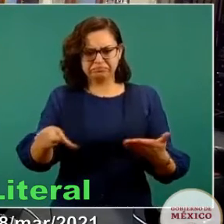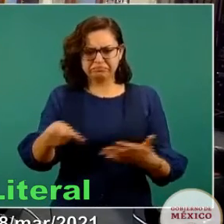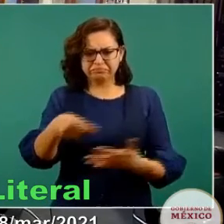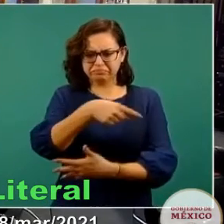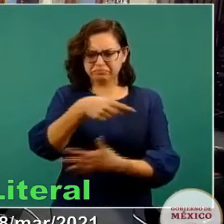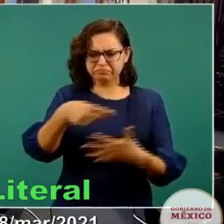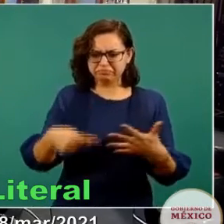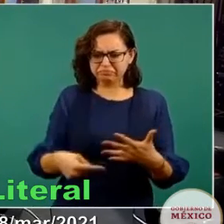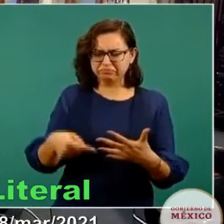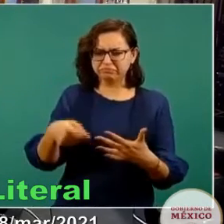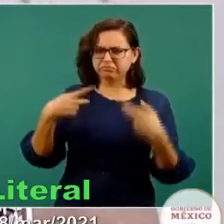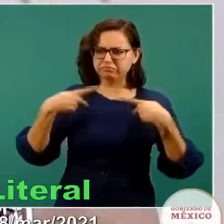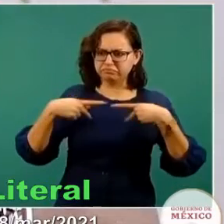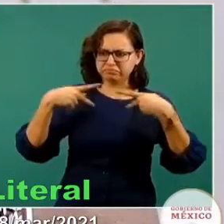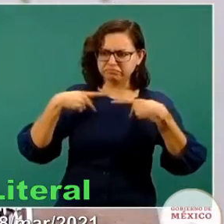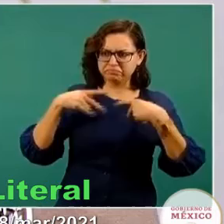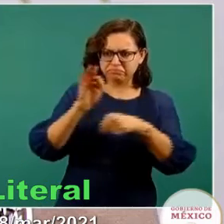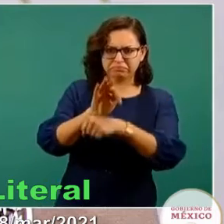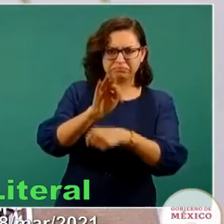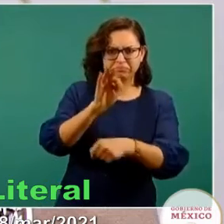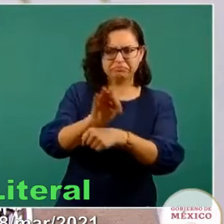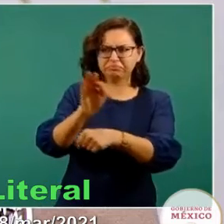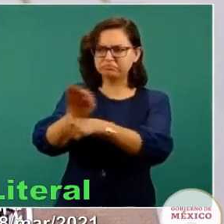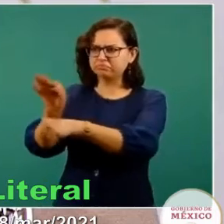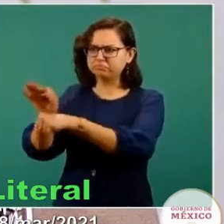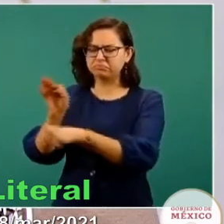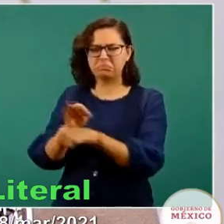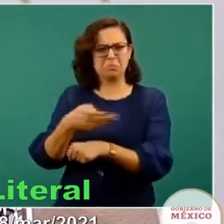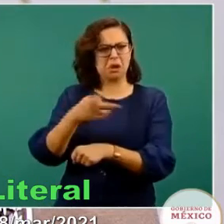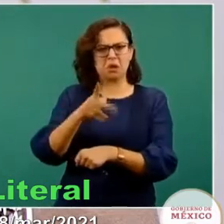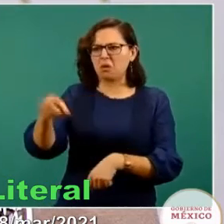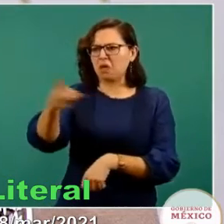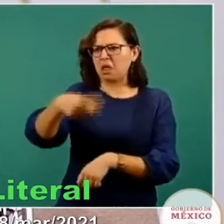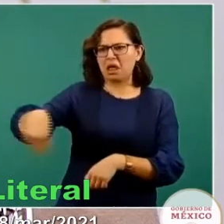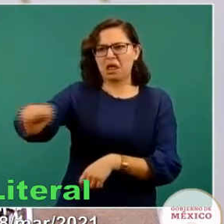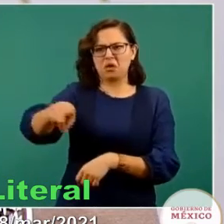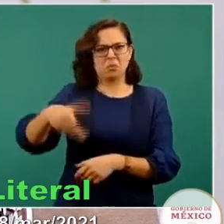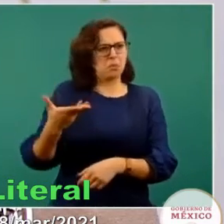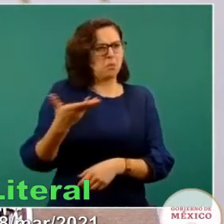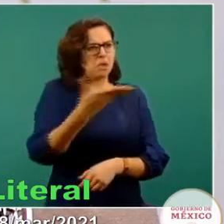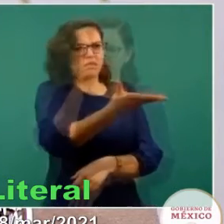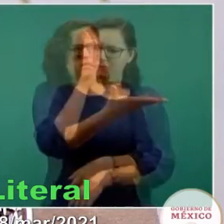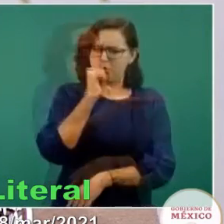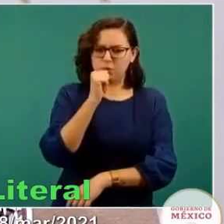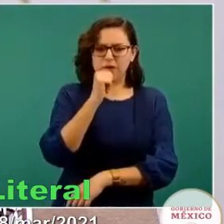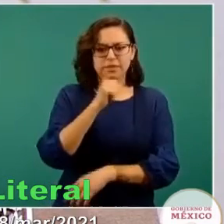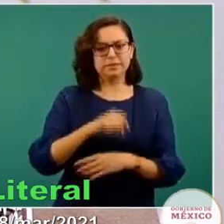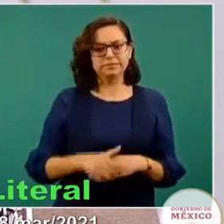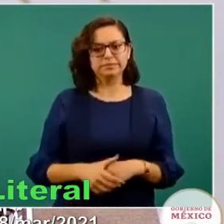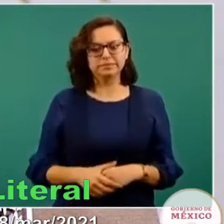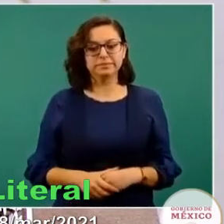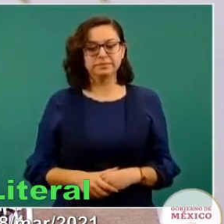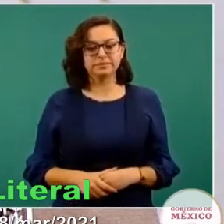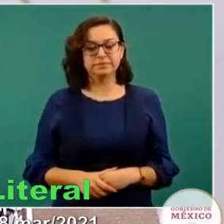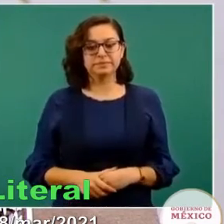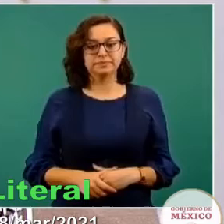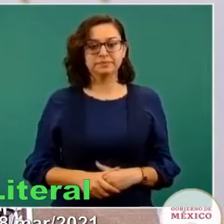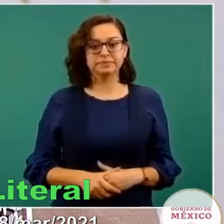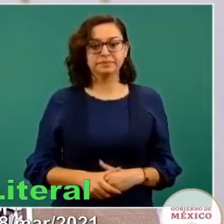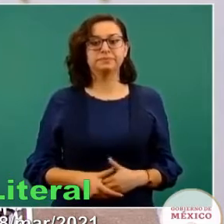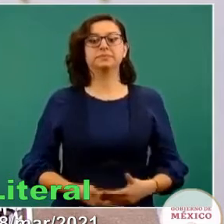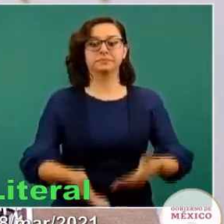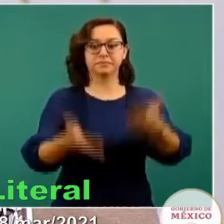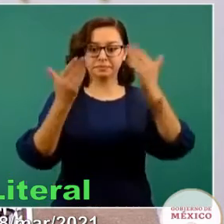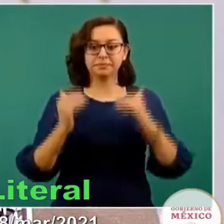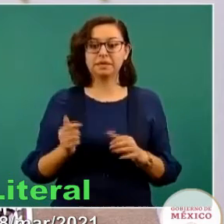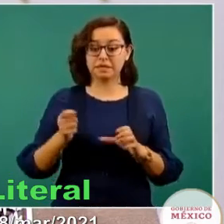de los derechos de personas que no hayan acudido al juicio de amparo y le modificaron la